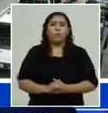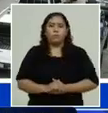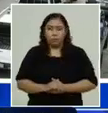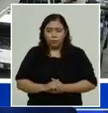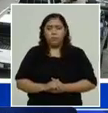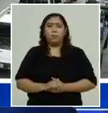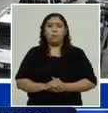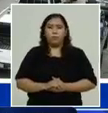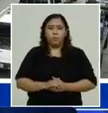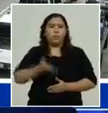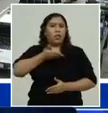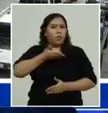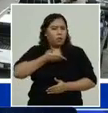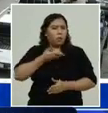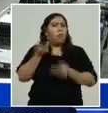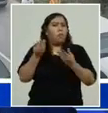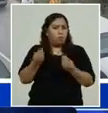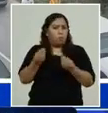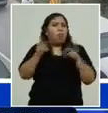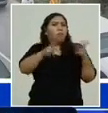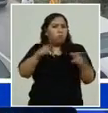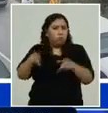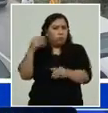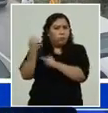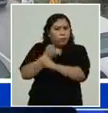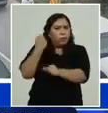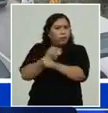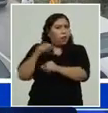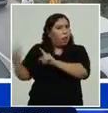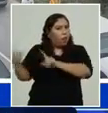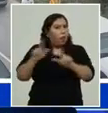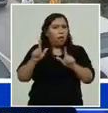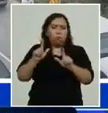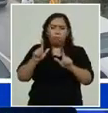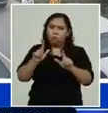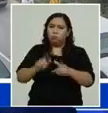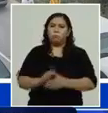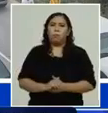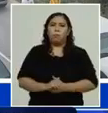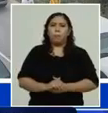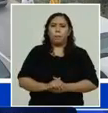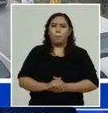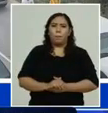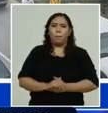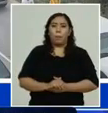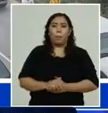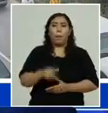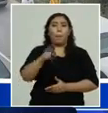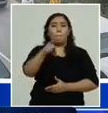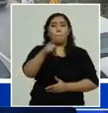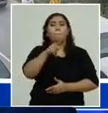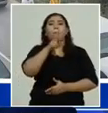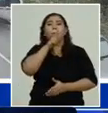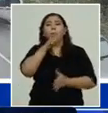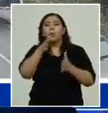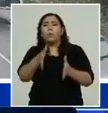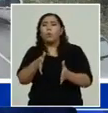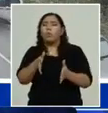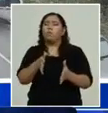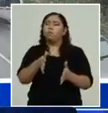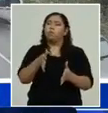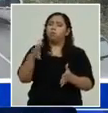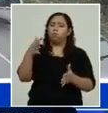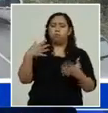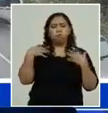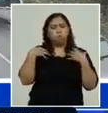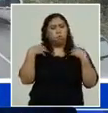cantidad de personal empeñado en el terreno. Quiero destacar la labor de estos grandes hondureños que están arriesgando su vida por